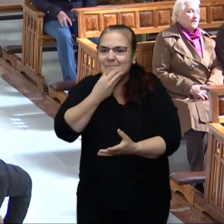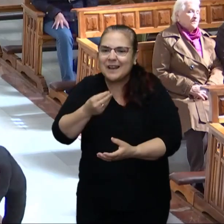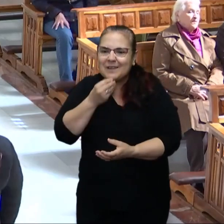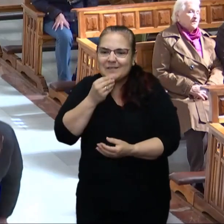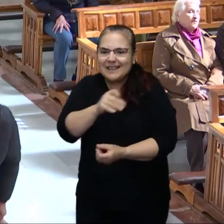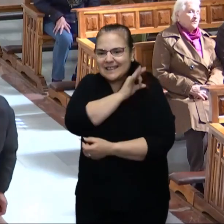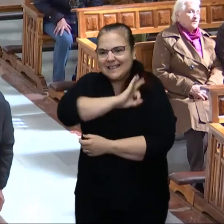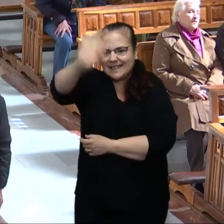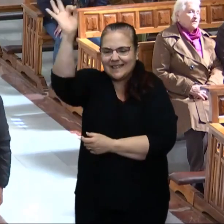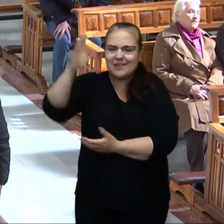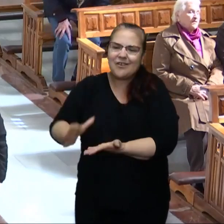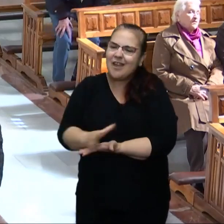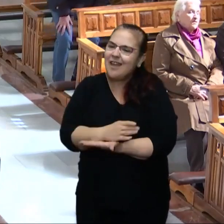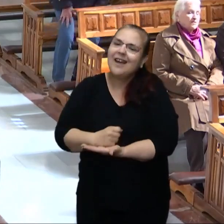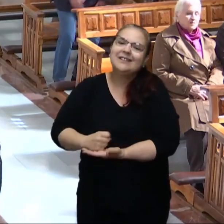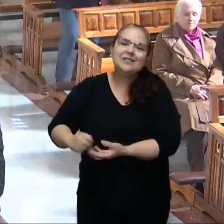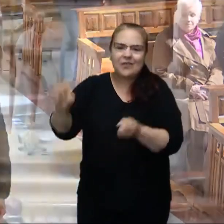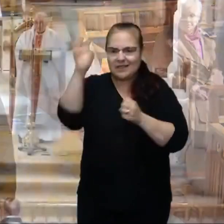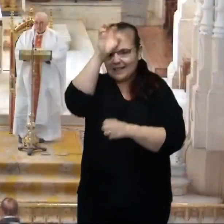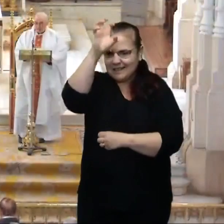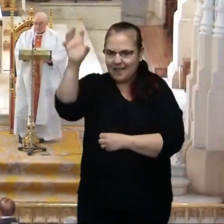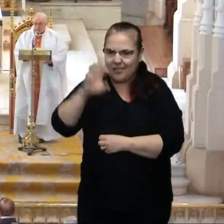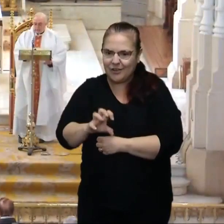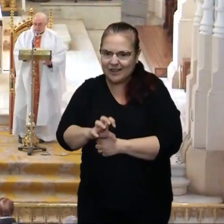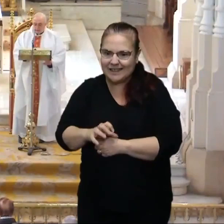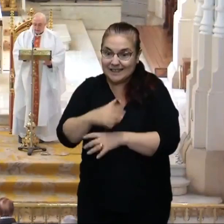a todas las naciones.